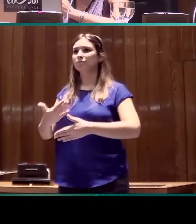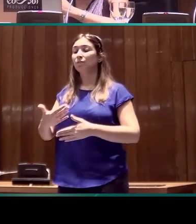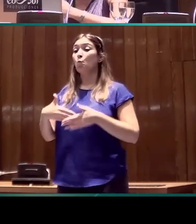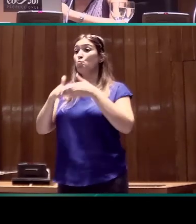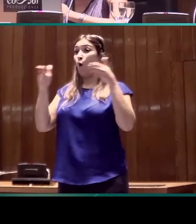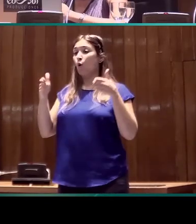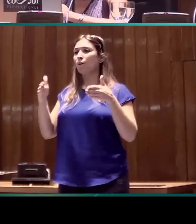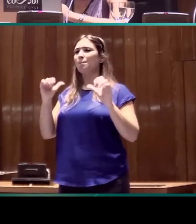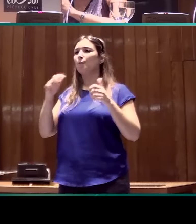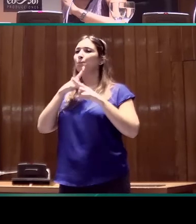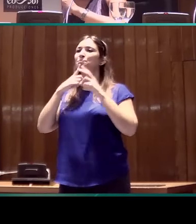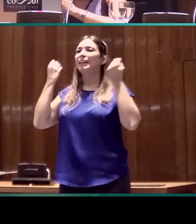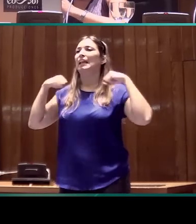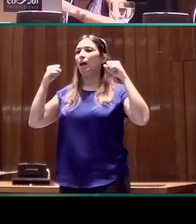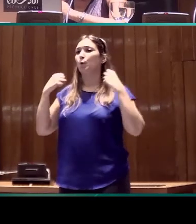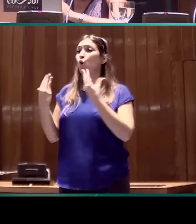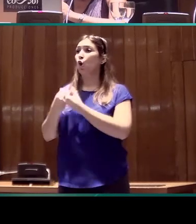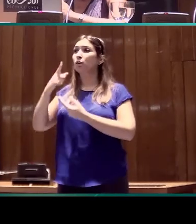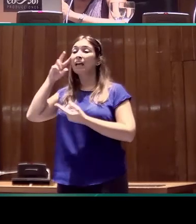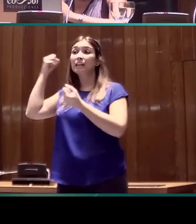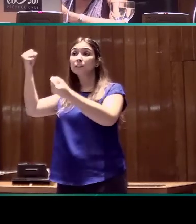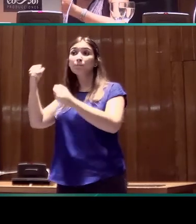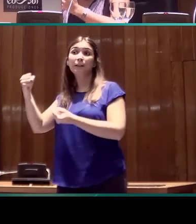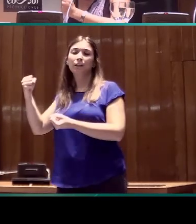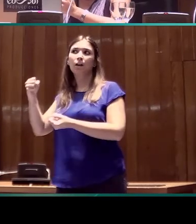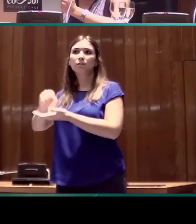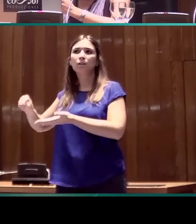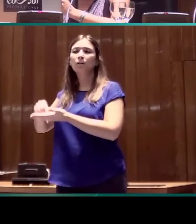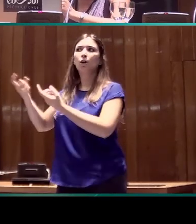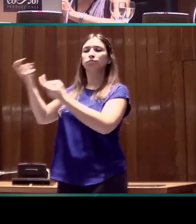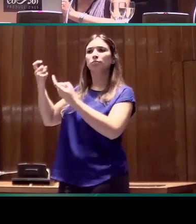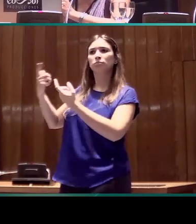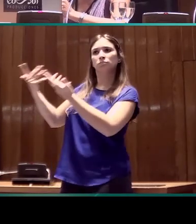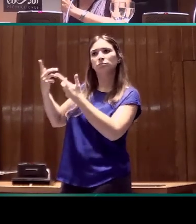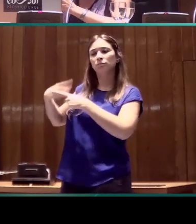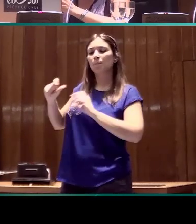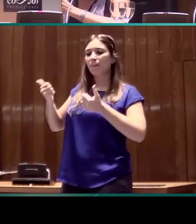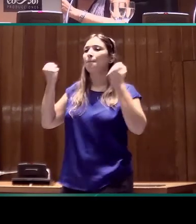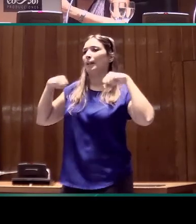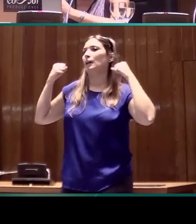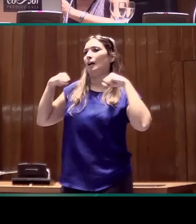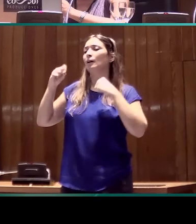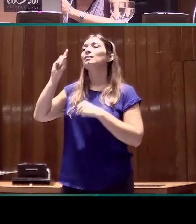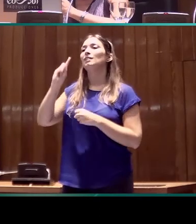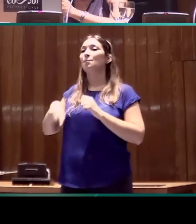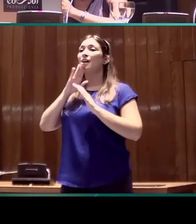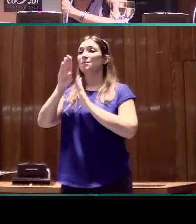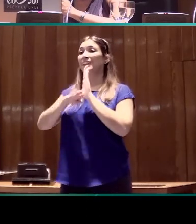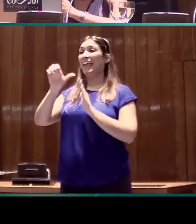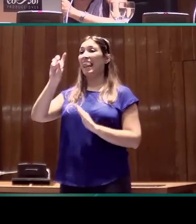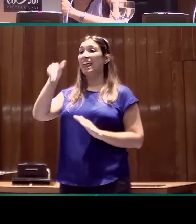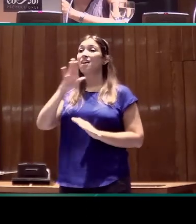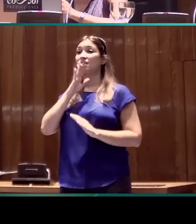periodo de entrenamiento con las expertas anotadoras. Como ya hemos dicho, utilizamos también el programa ELAN.